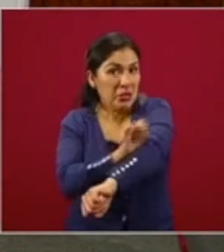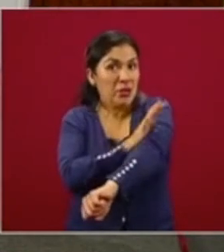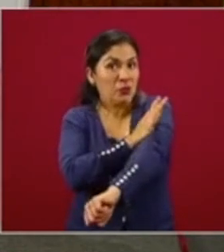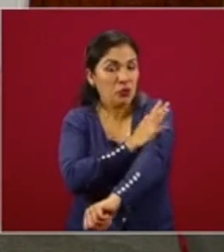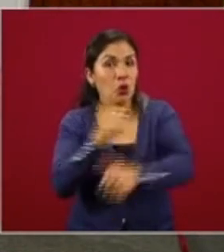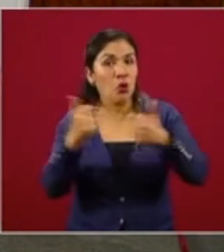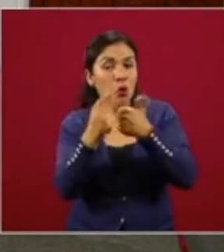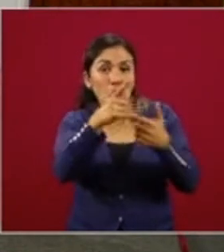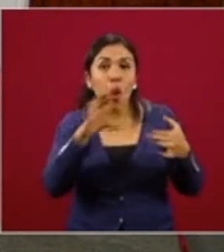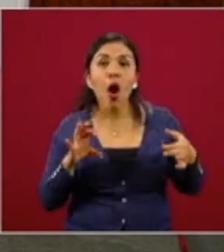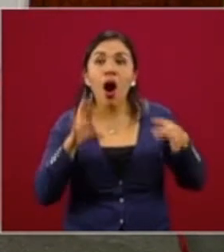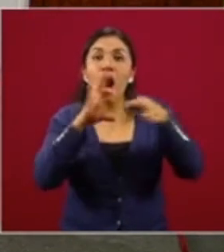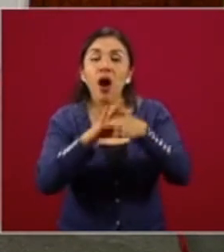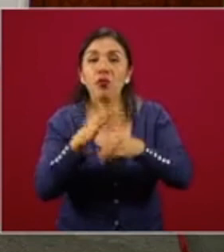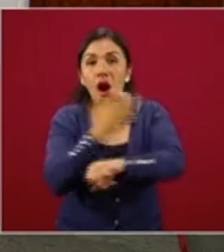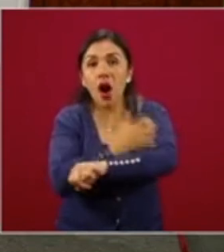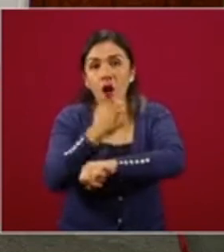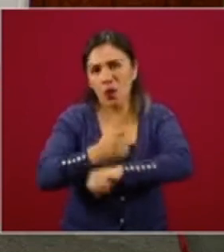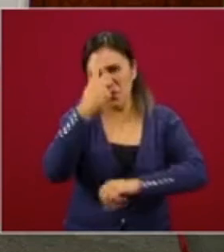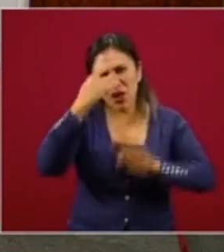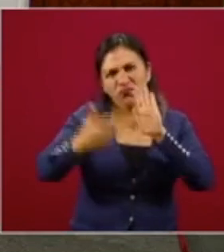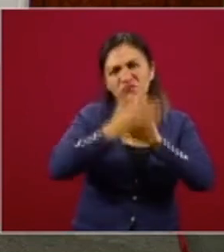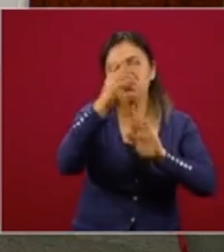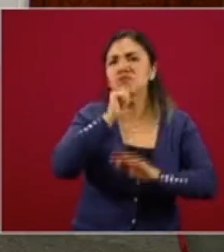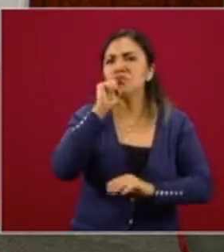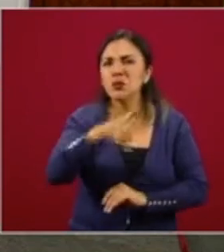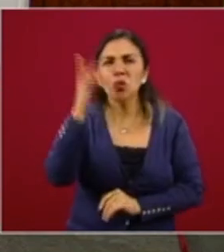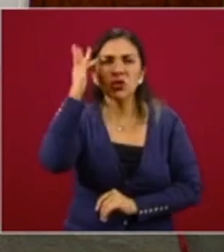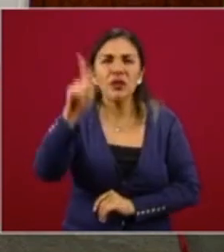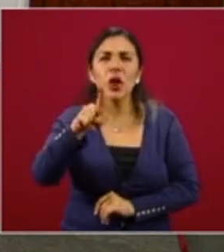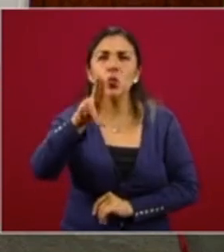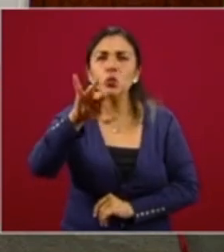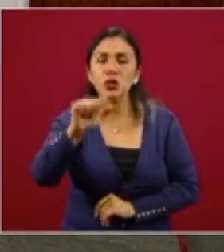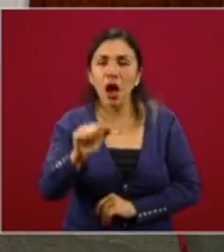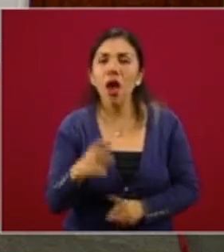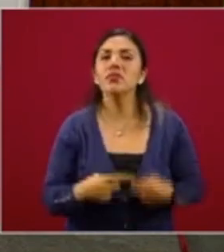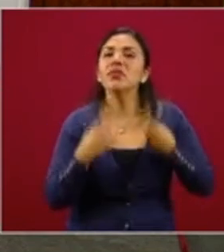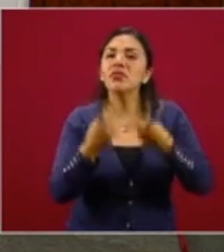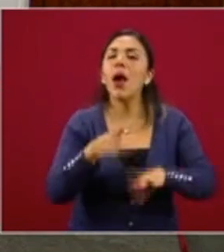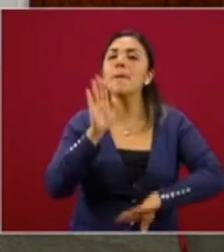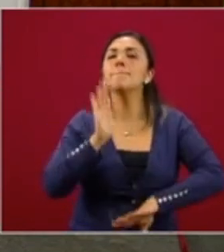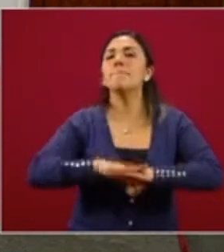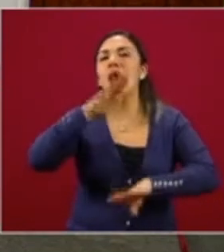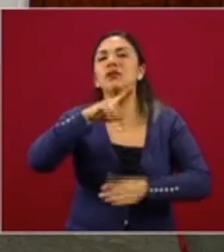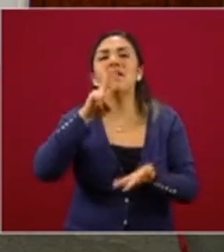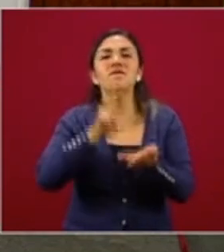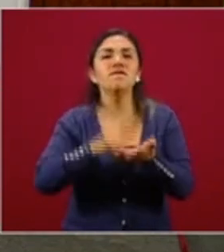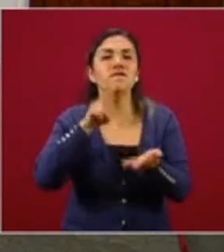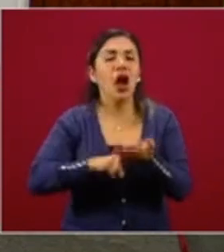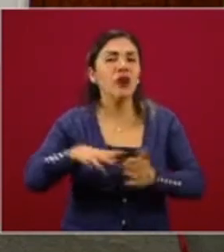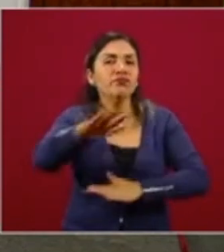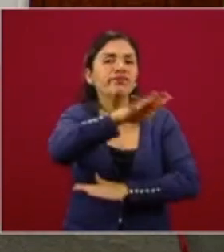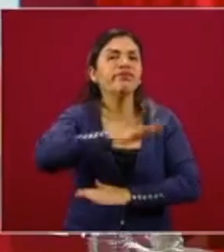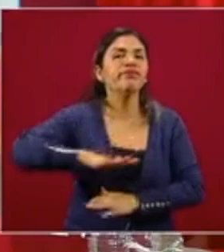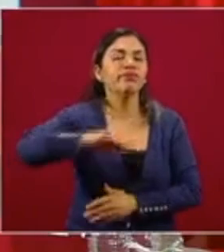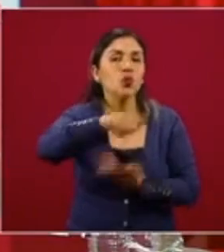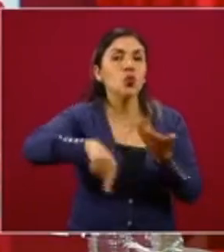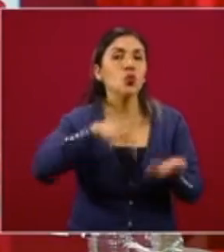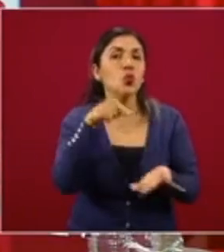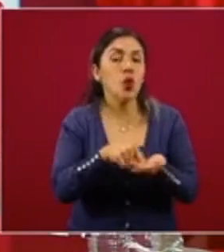acompañamiento que hacen a la construcción de Santa Lucía le va a agregar un valor que